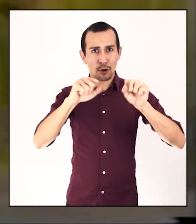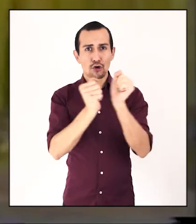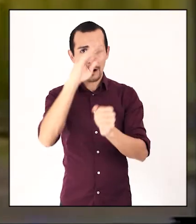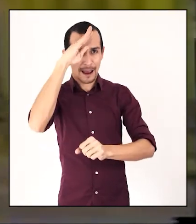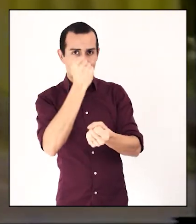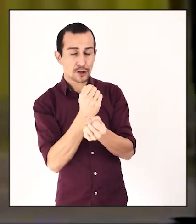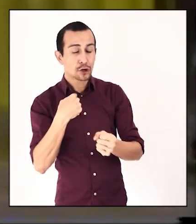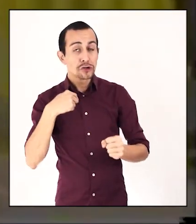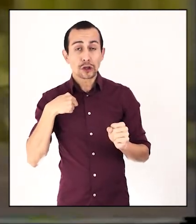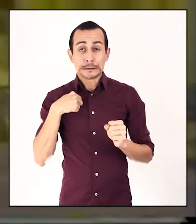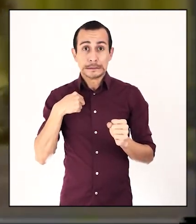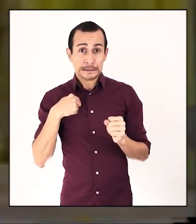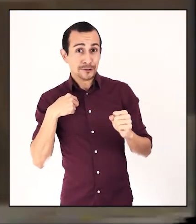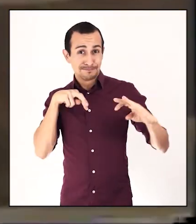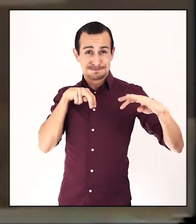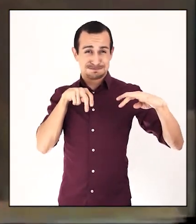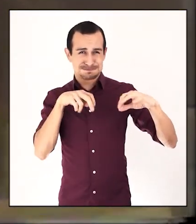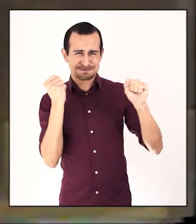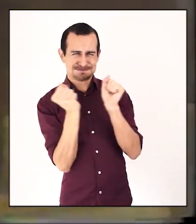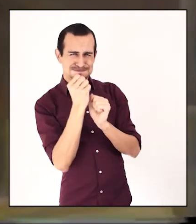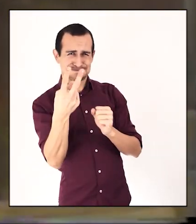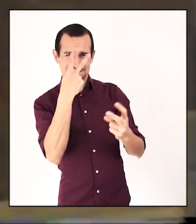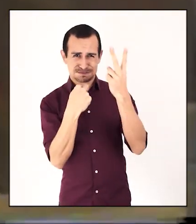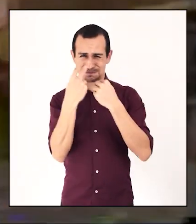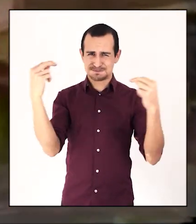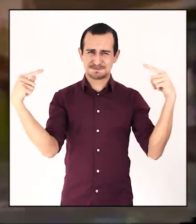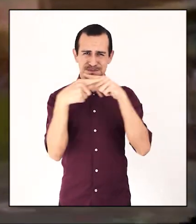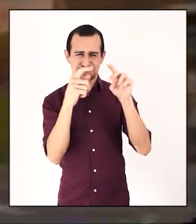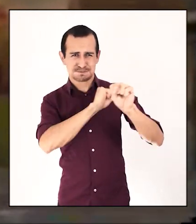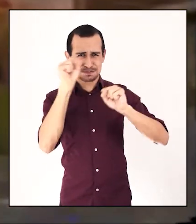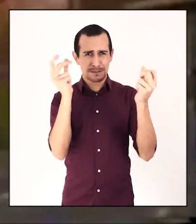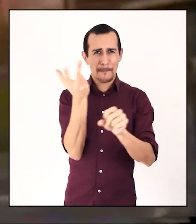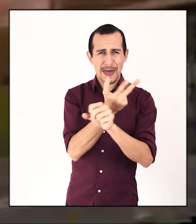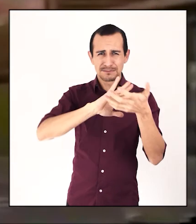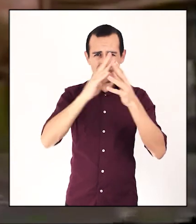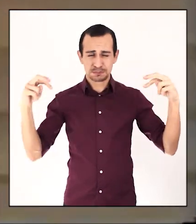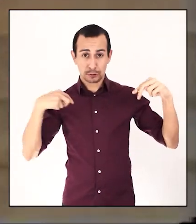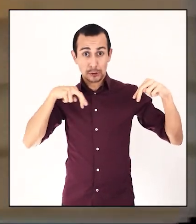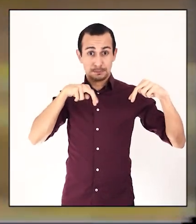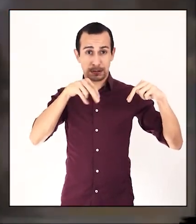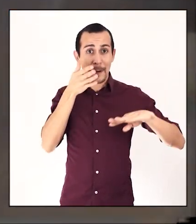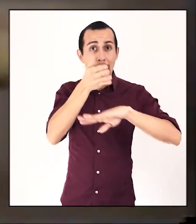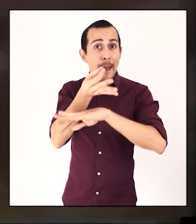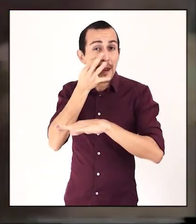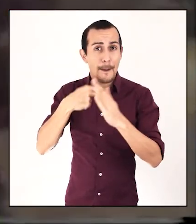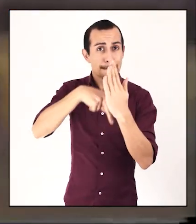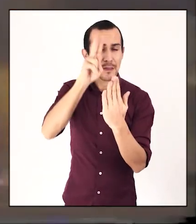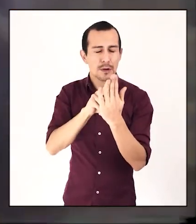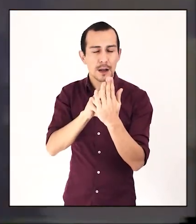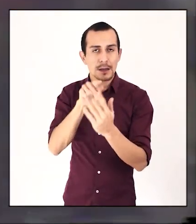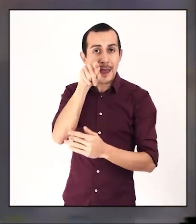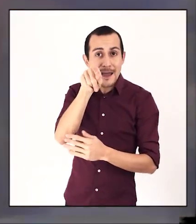carabineros, y yo tuve que cruzar esas lacrimógenas, esos bombazos, esas piedras, para ver esta exposición,